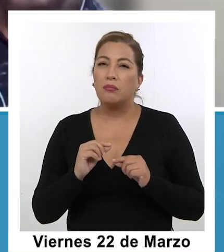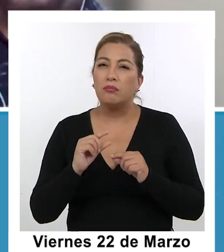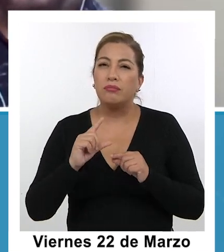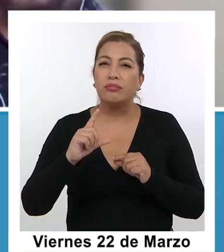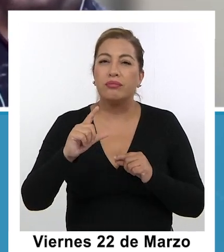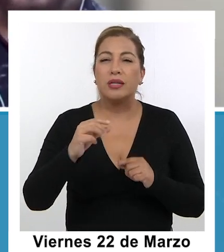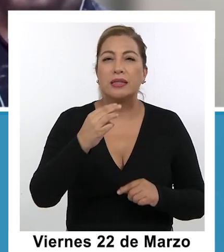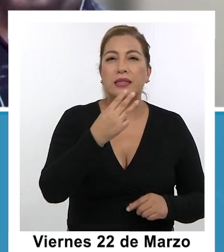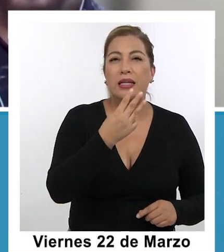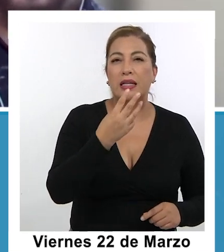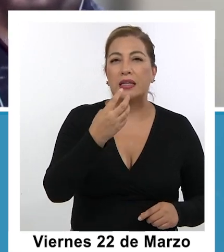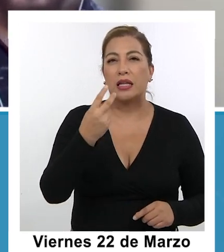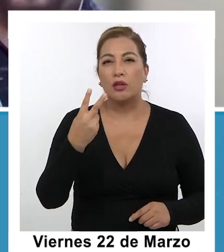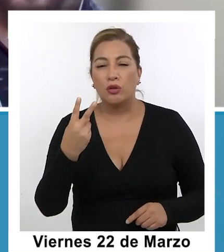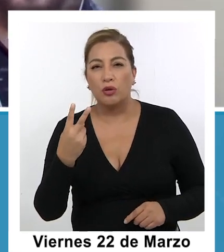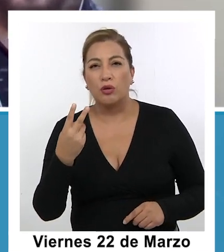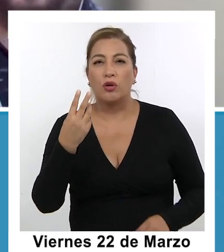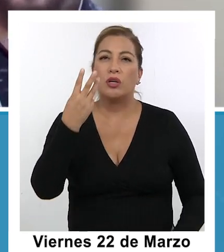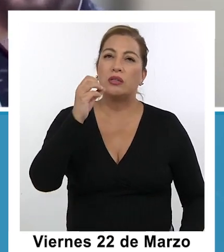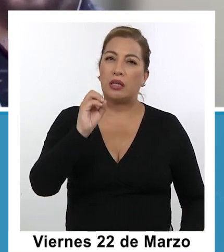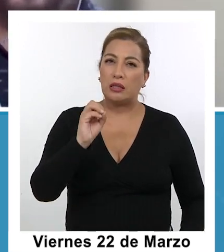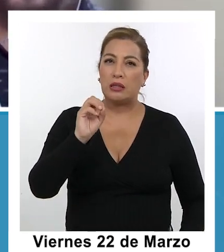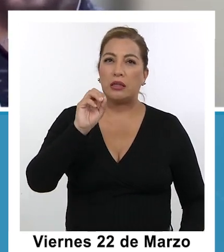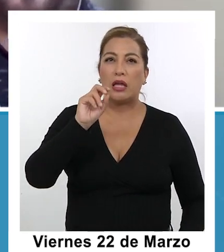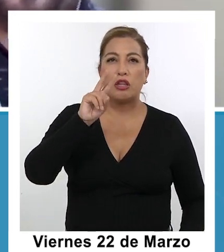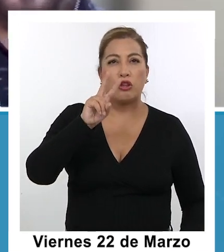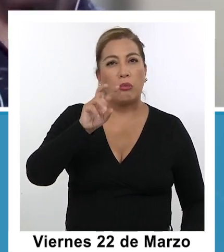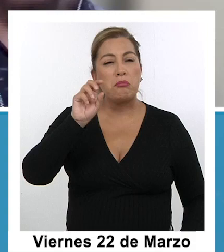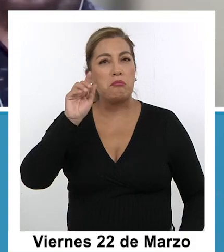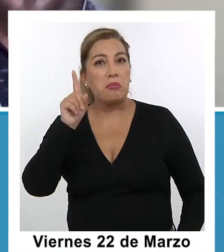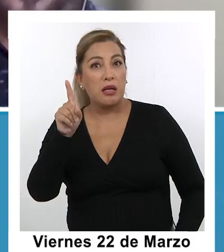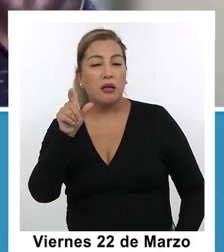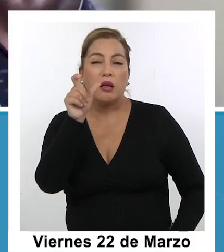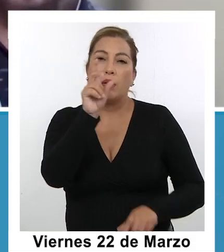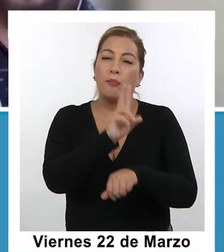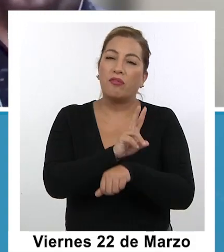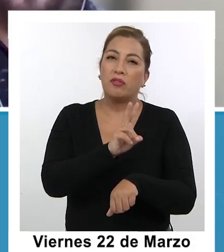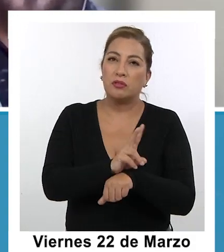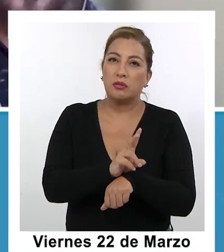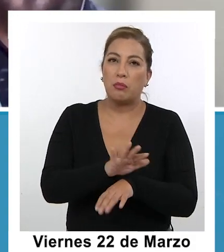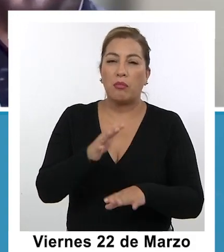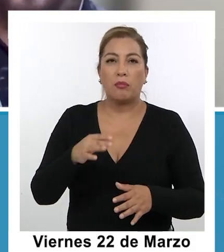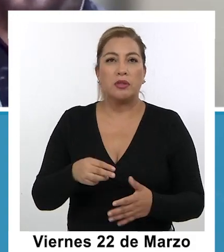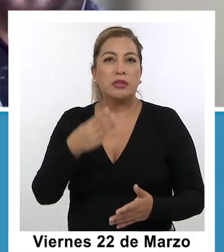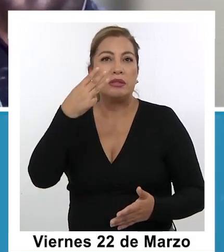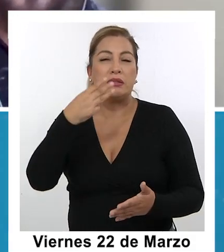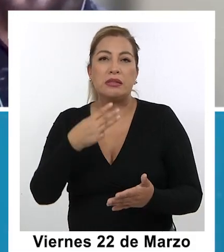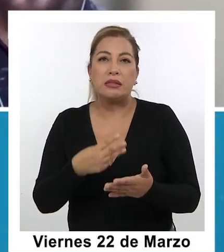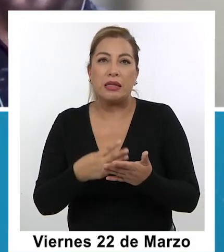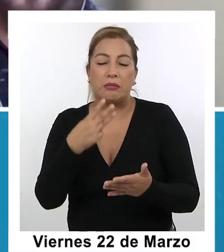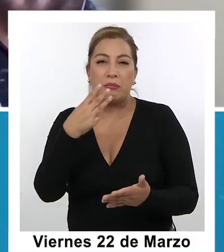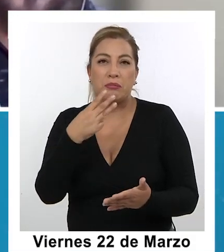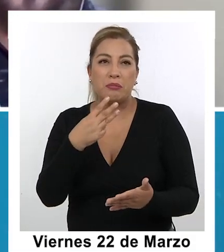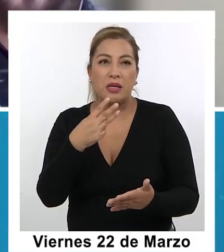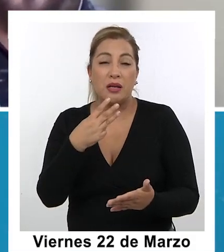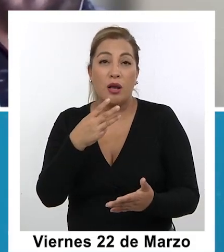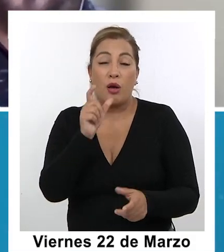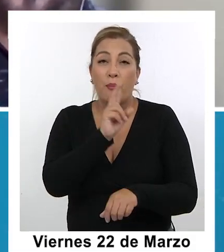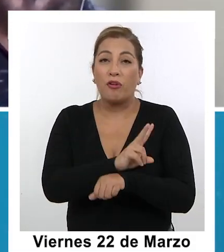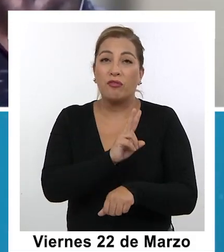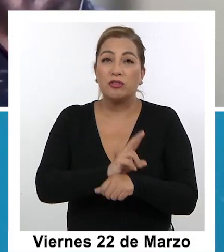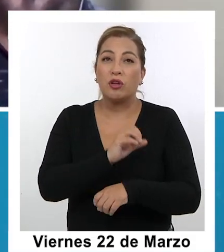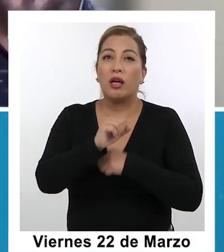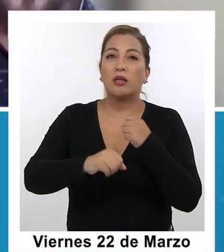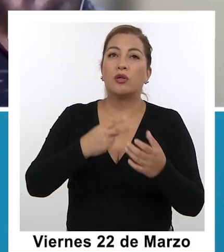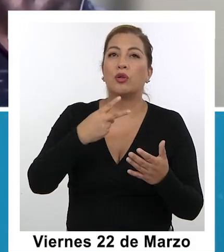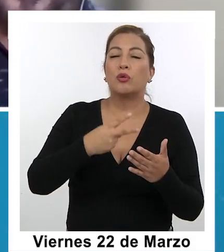a treinta treinta y dos mil profesores ¿Ya? Ya. Un poco más de veintitrés mil profesores para el año dos mil veinticinco entre dos mil